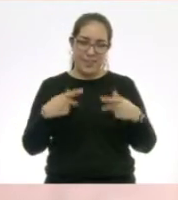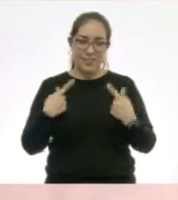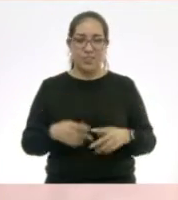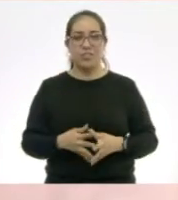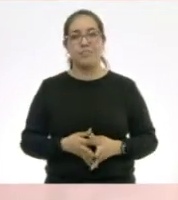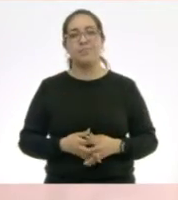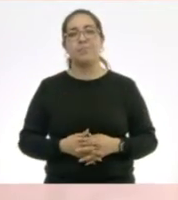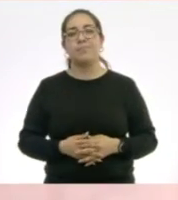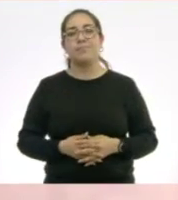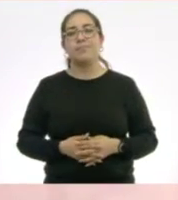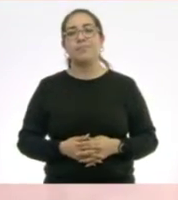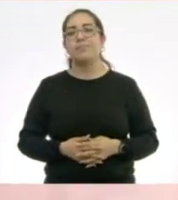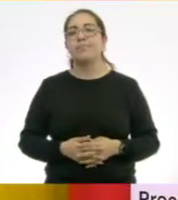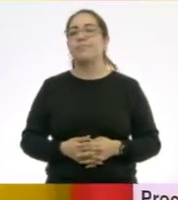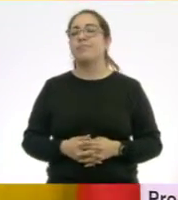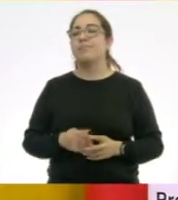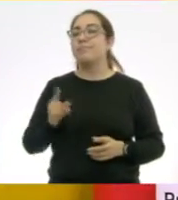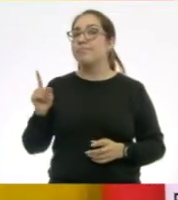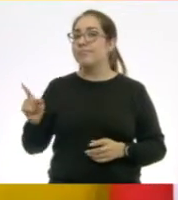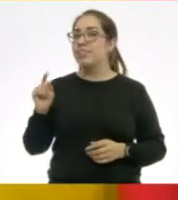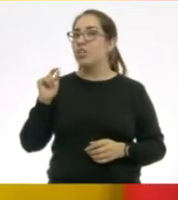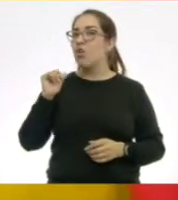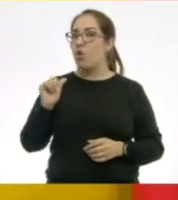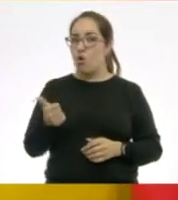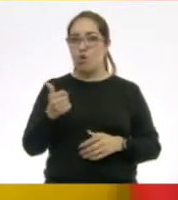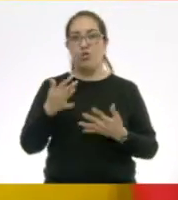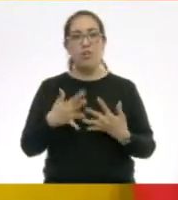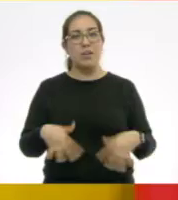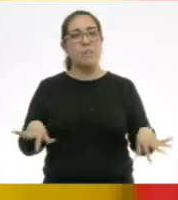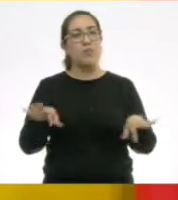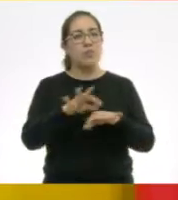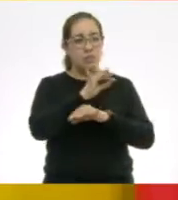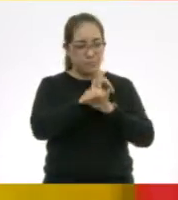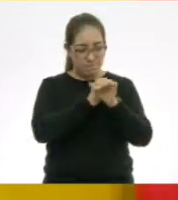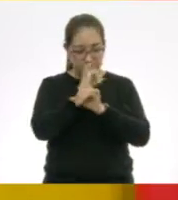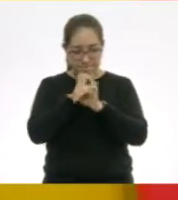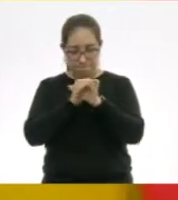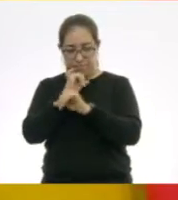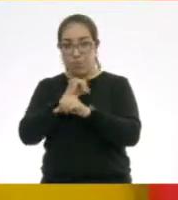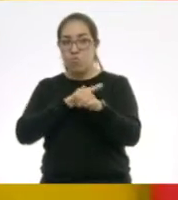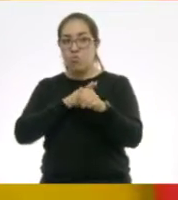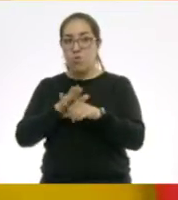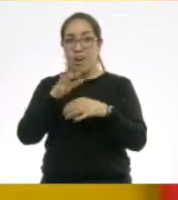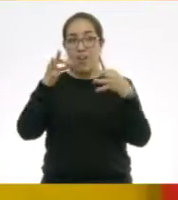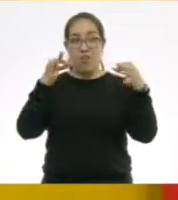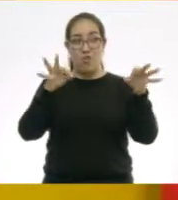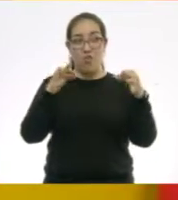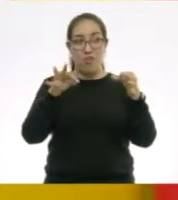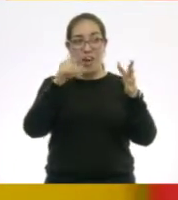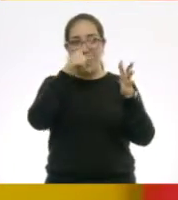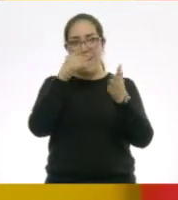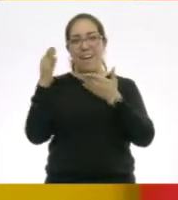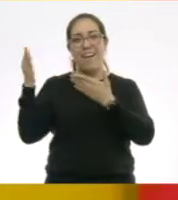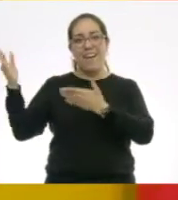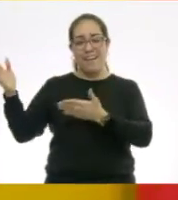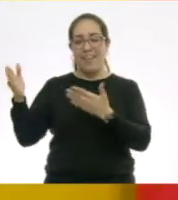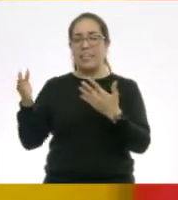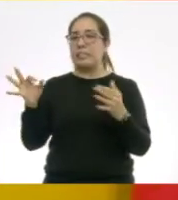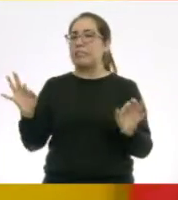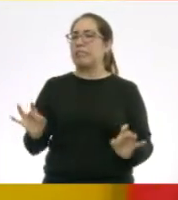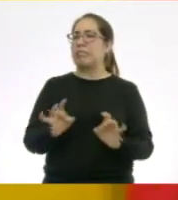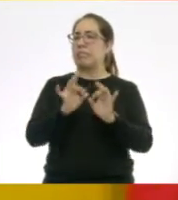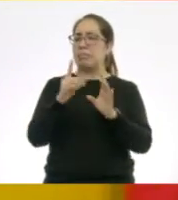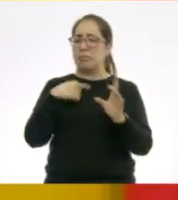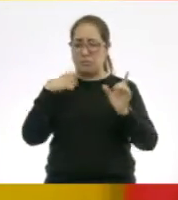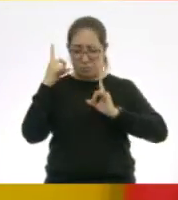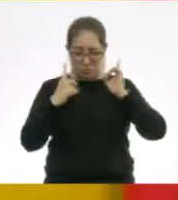que yo encontré. ¿Y sabe cuál va a ser nuestra arma secreta como investigadores? Tener las fichas a la mano. Porque así, si de repente